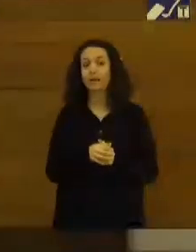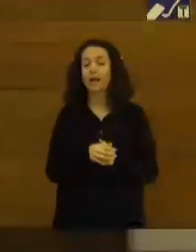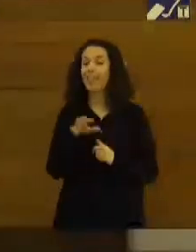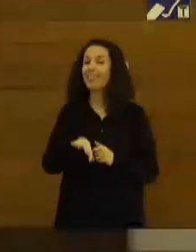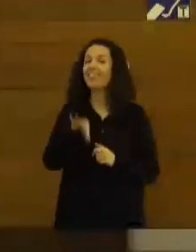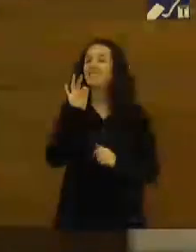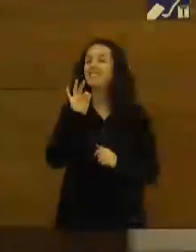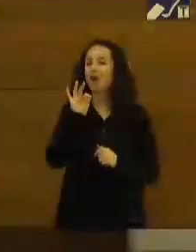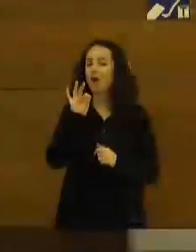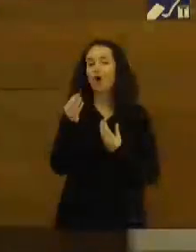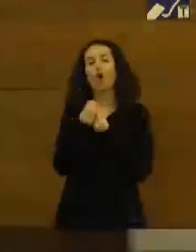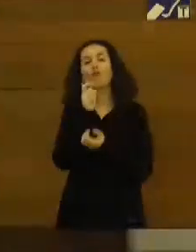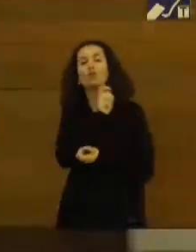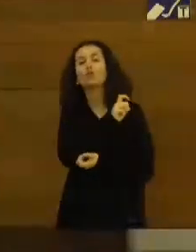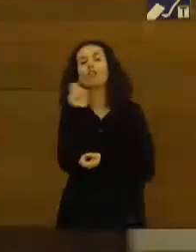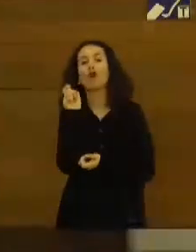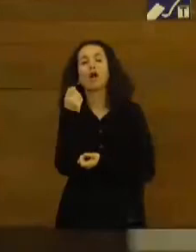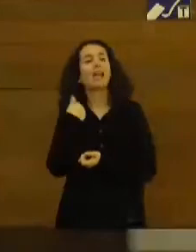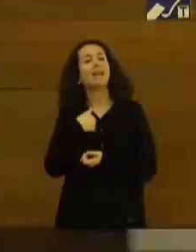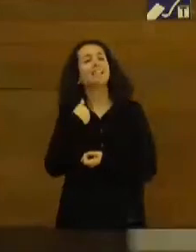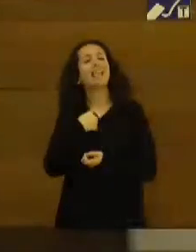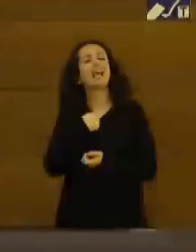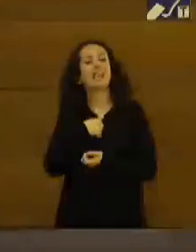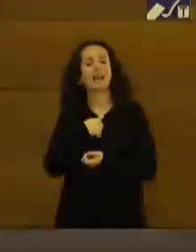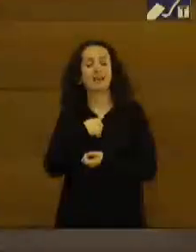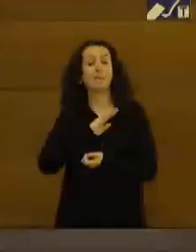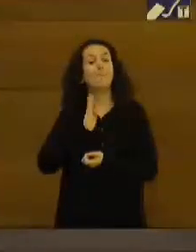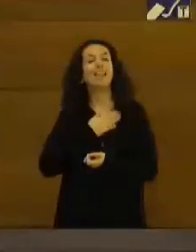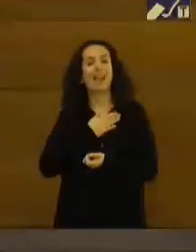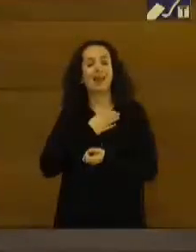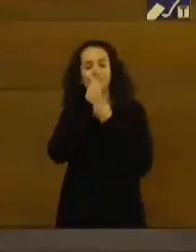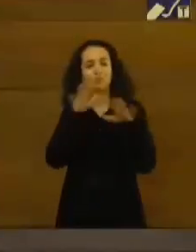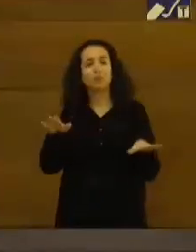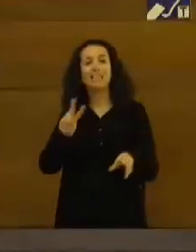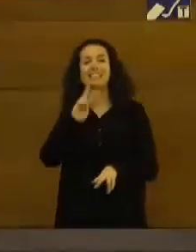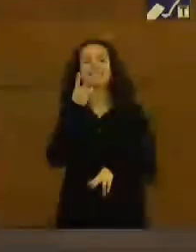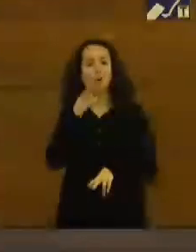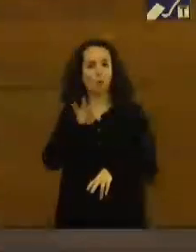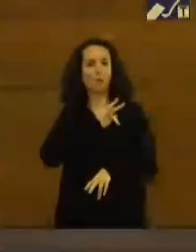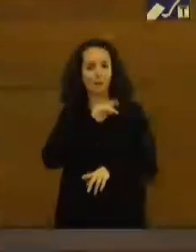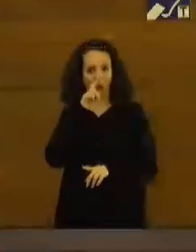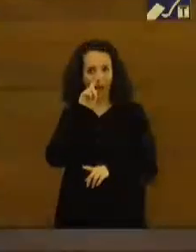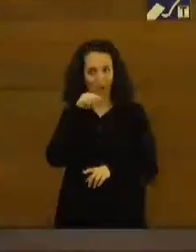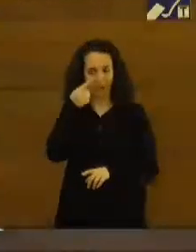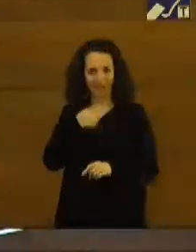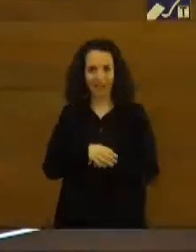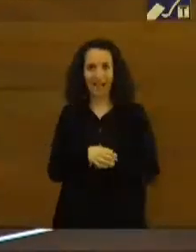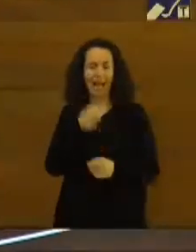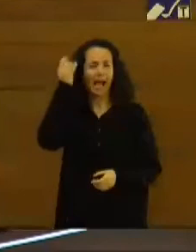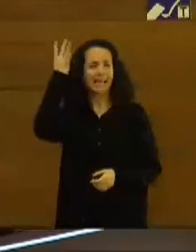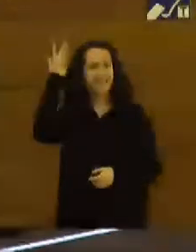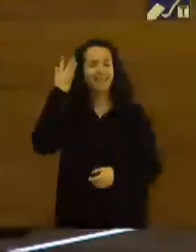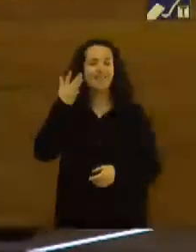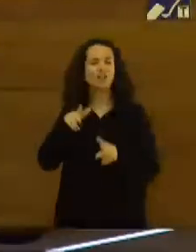decidido junto con la fundación lanzar ya lo vamos a hacer mañana la segunda convocatoria la correspondiente a las mejores iniciativas